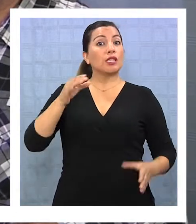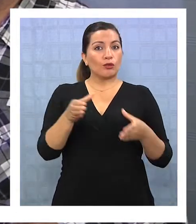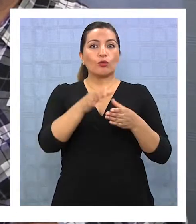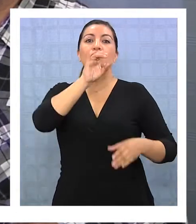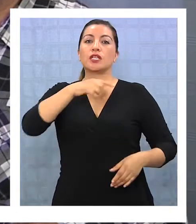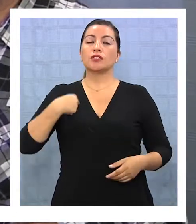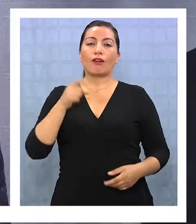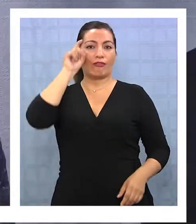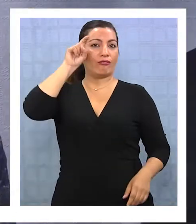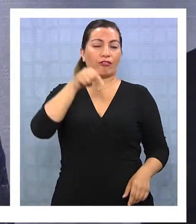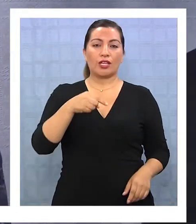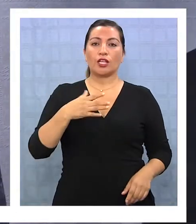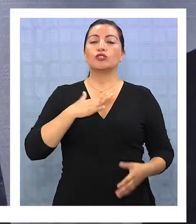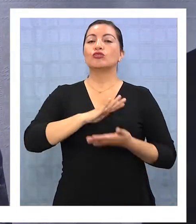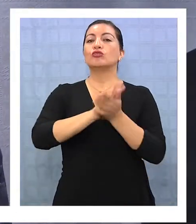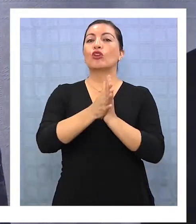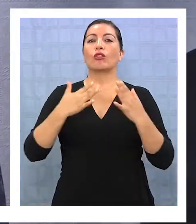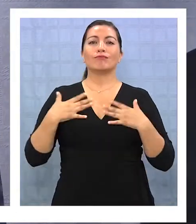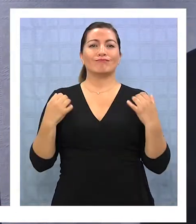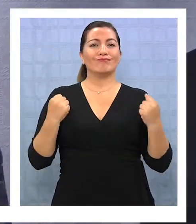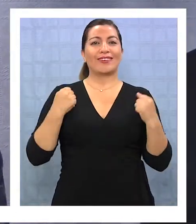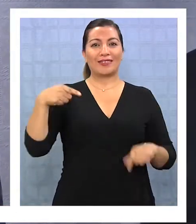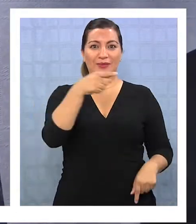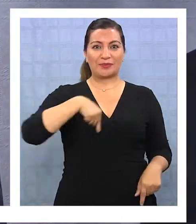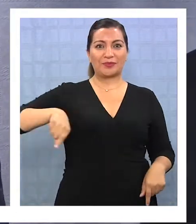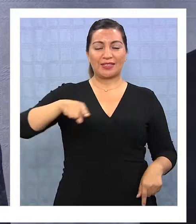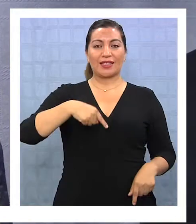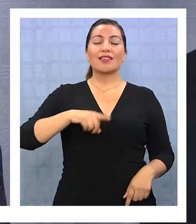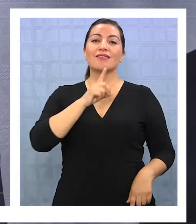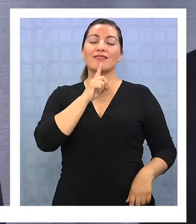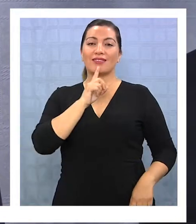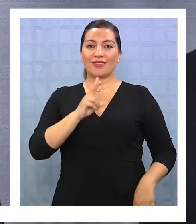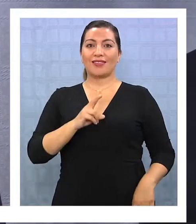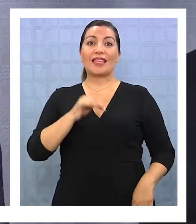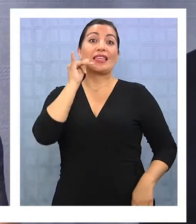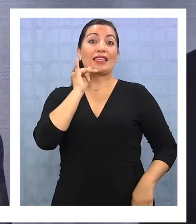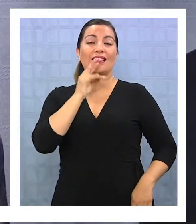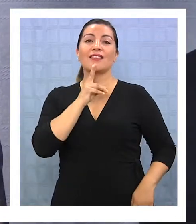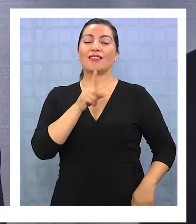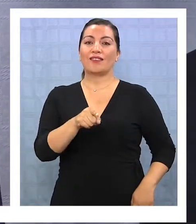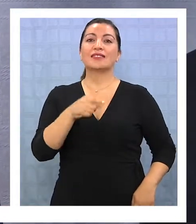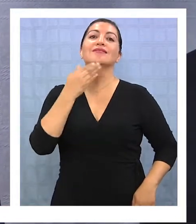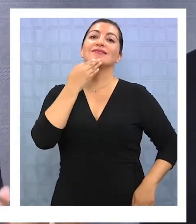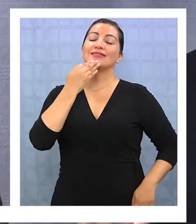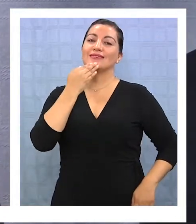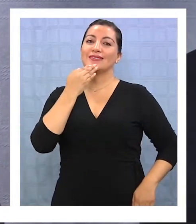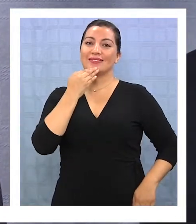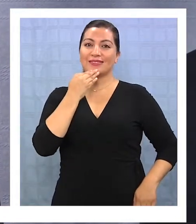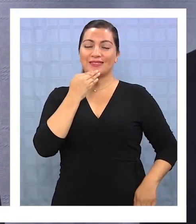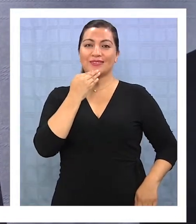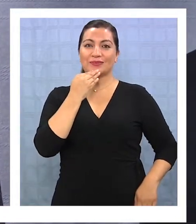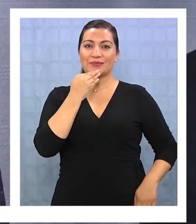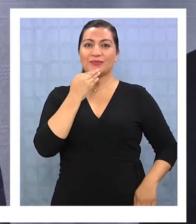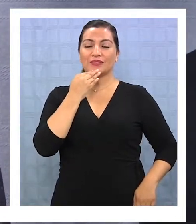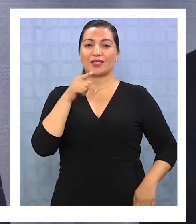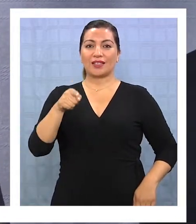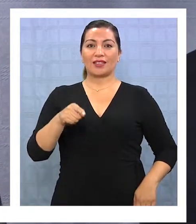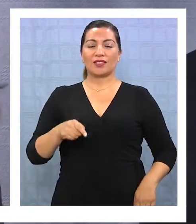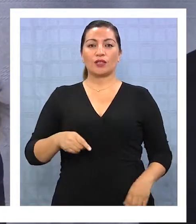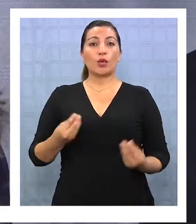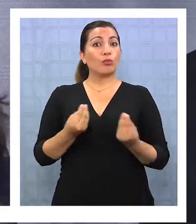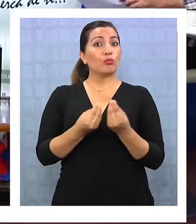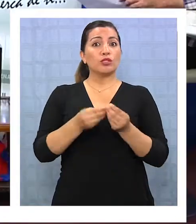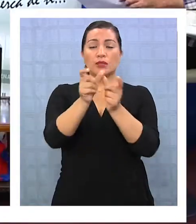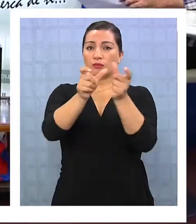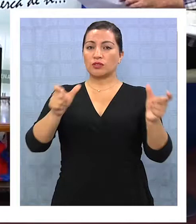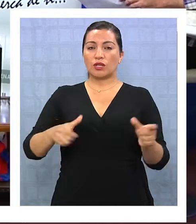selección. Por la selección ya ahí todos nos ponemos la camiseta y en este caso, Televisión y Quique Televisión también a través